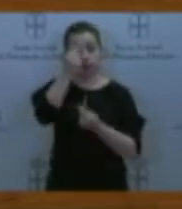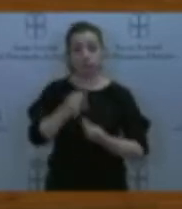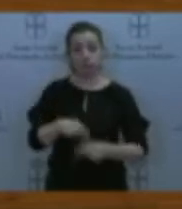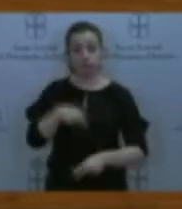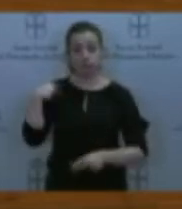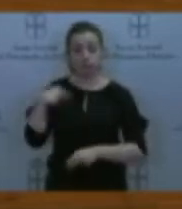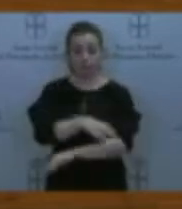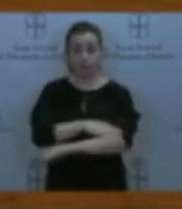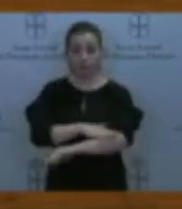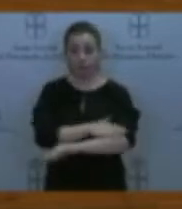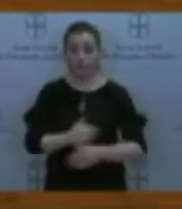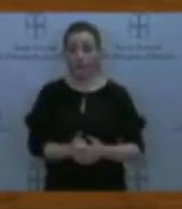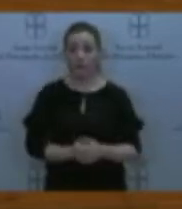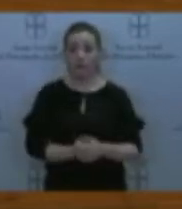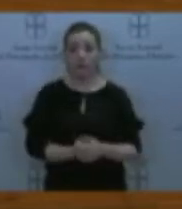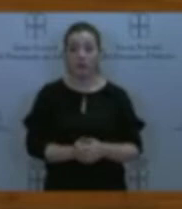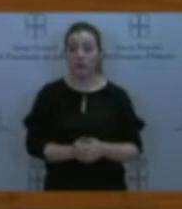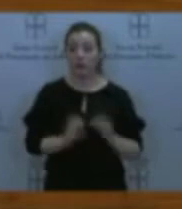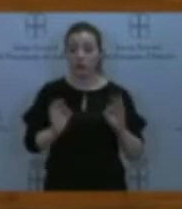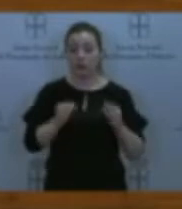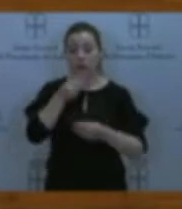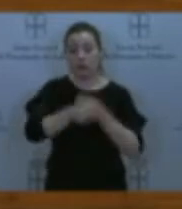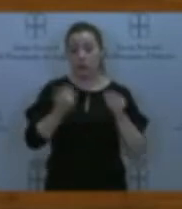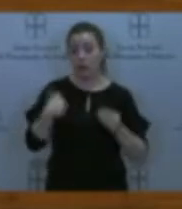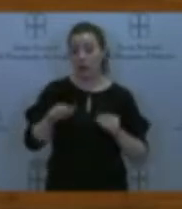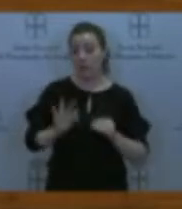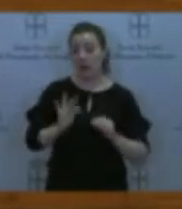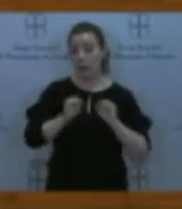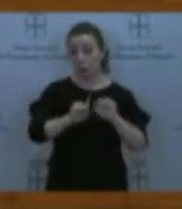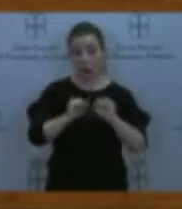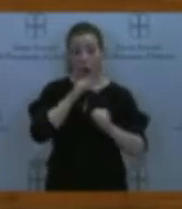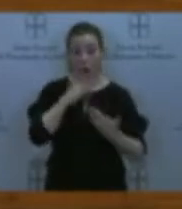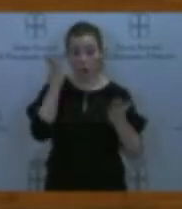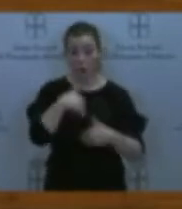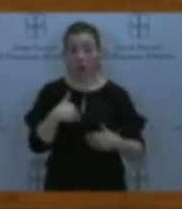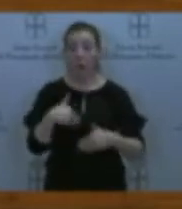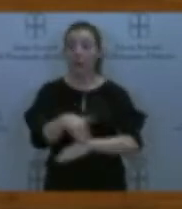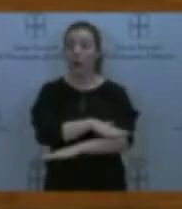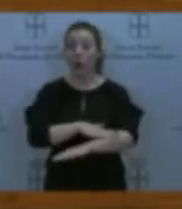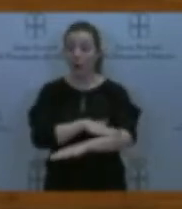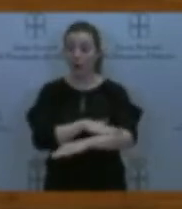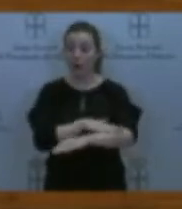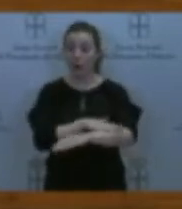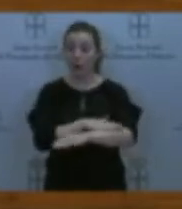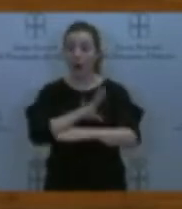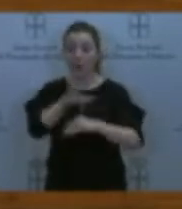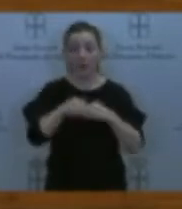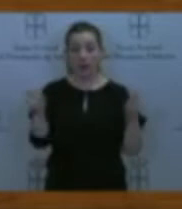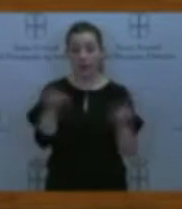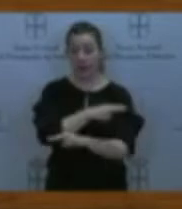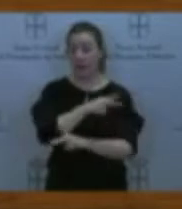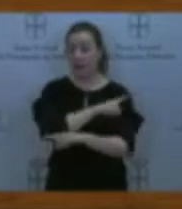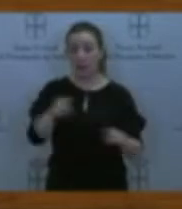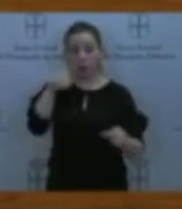Estado, aprobación que ya se produjo y, por tanto, bloqueo que ya no existe. El Gobierno vetó esta enmienda. Tampoco vamos a poder